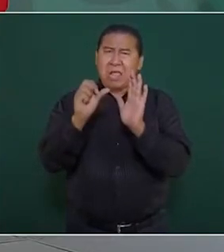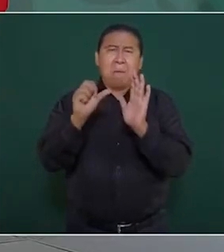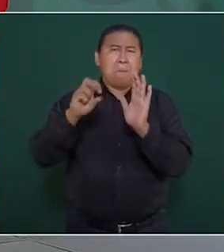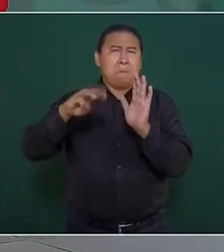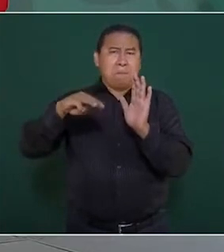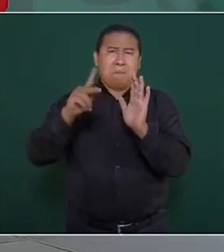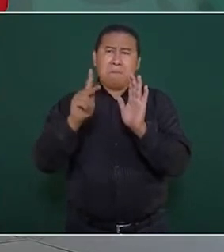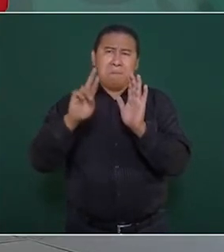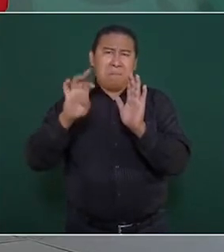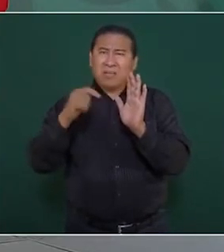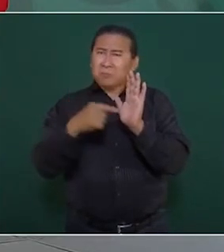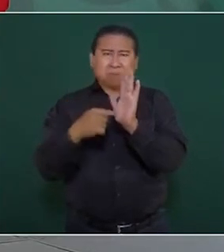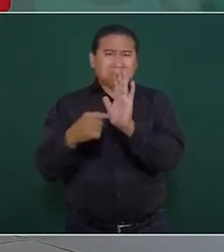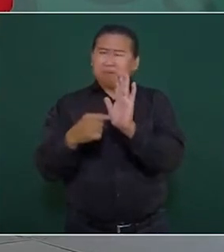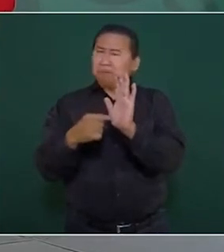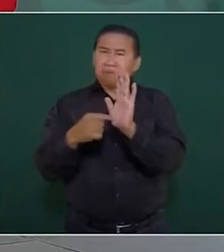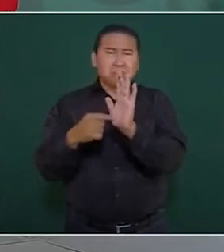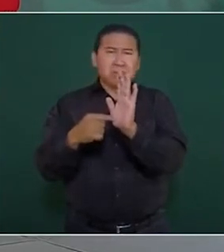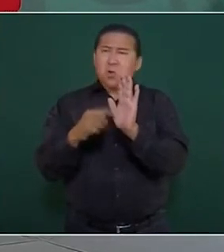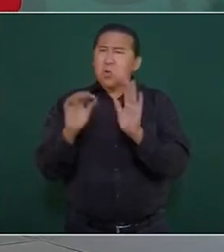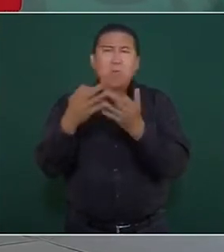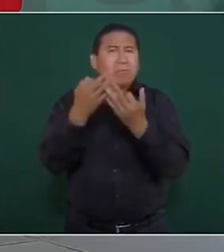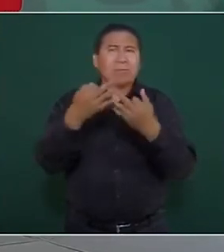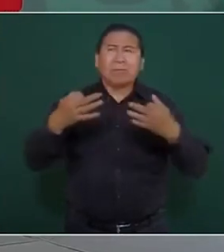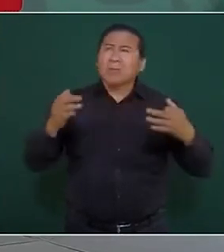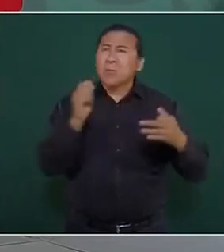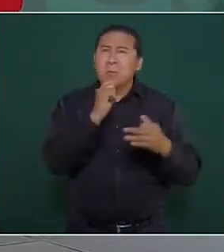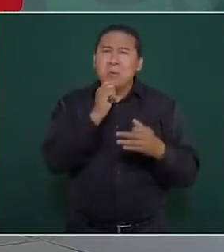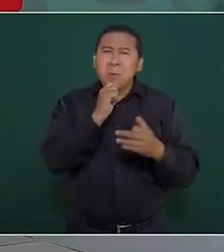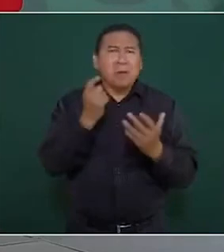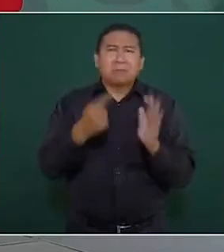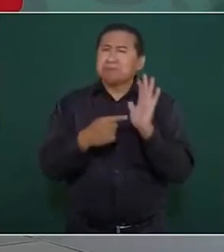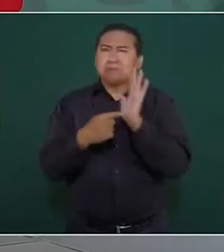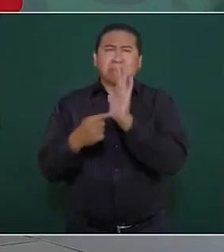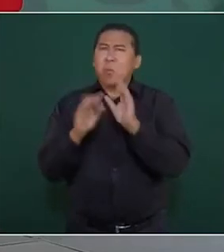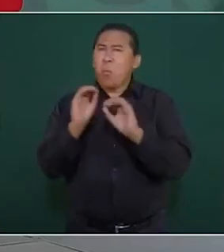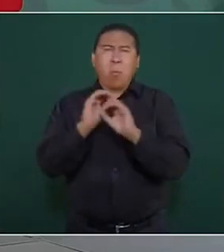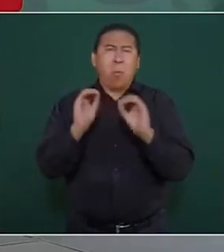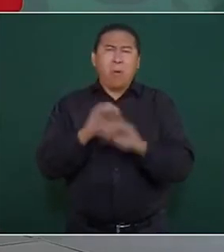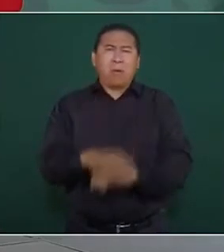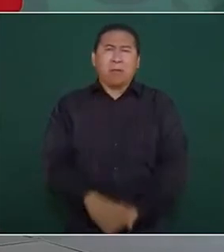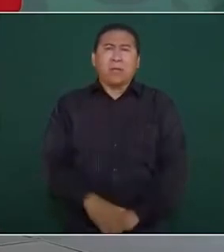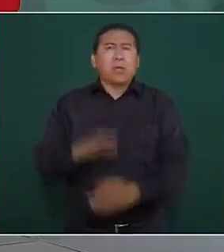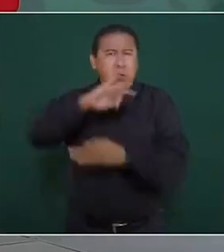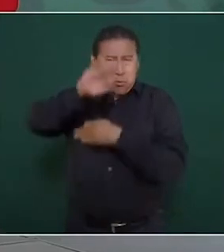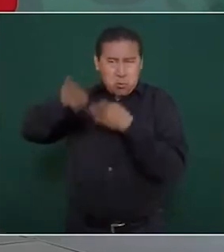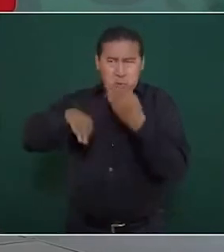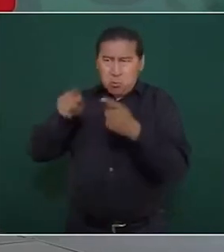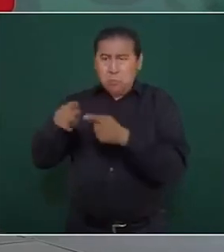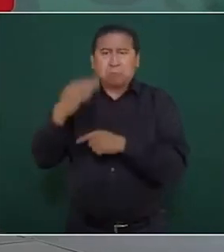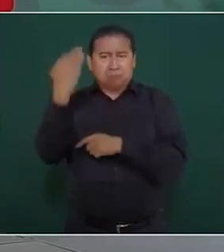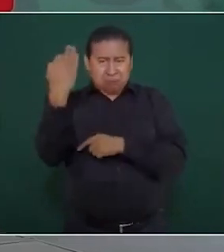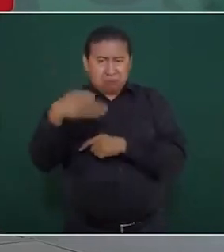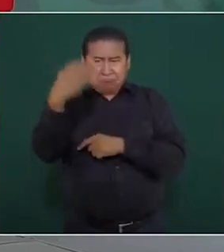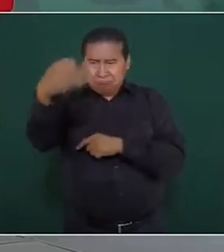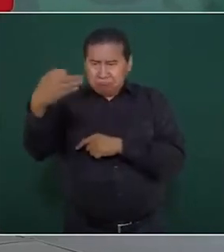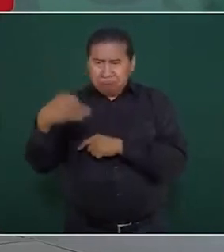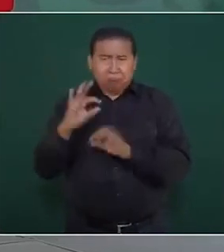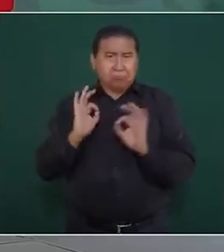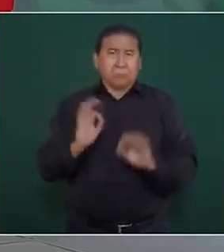no hay poseedores de tierra que estén amparados, ya todos dieron su anuencia,